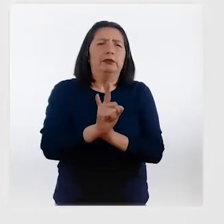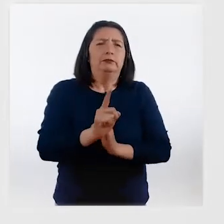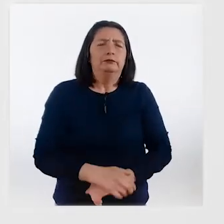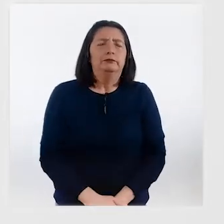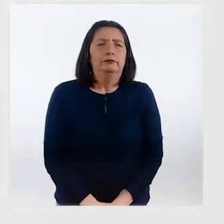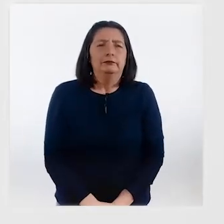¿Cómo